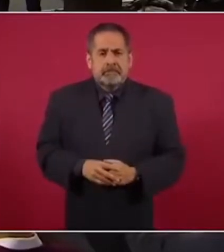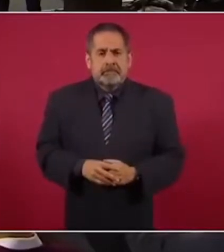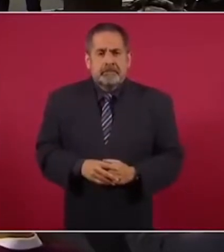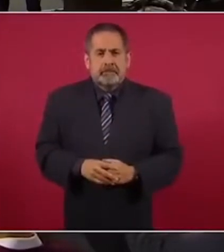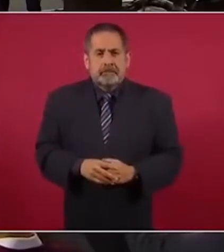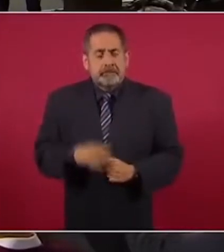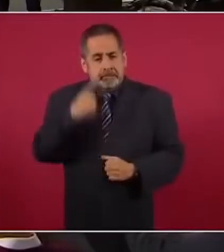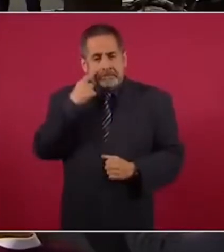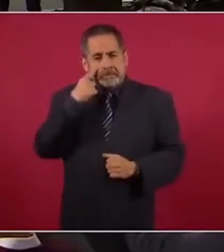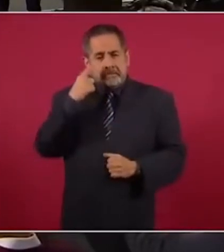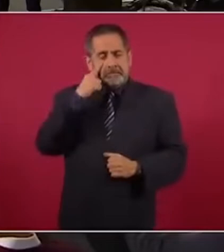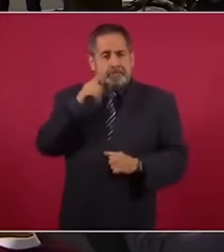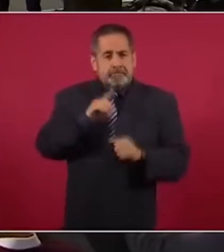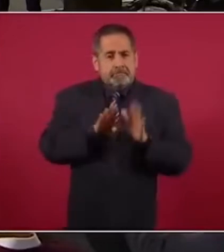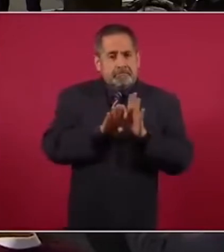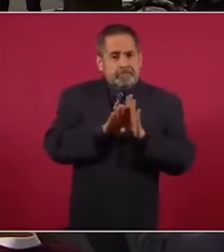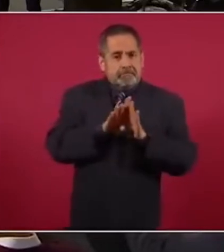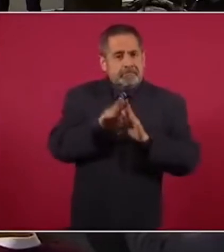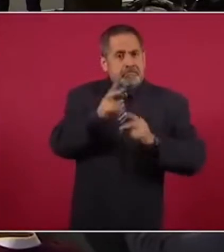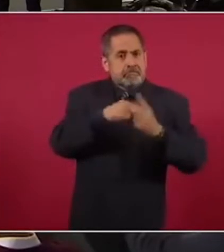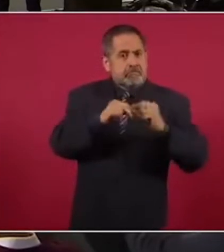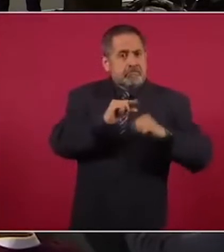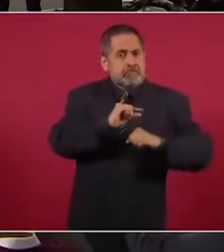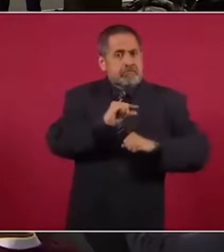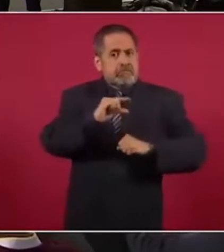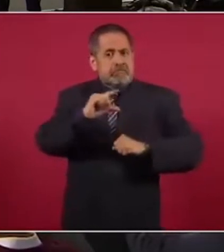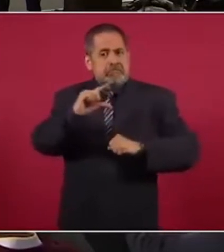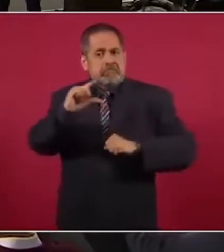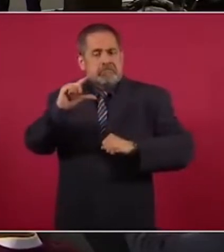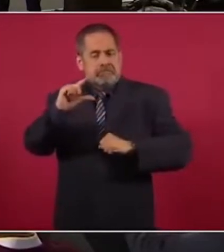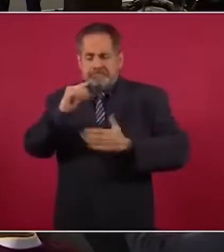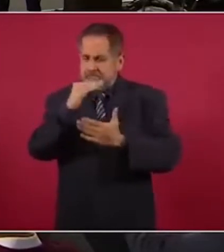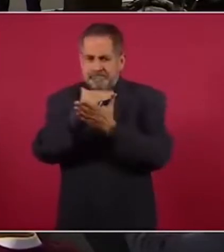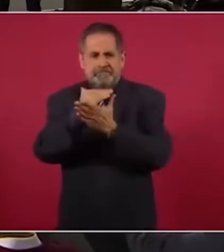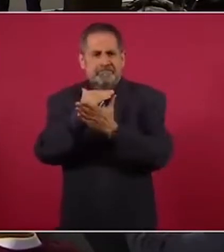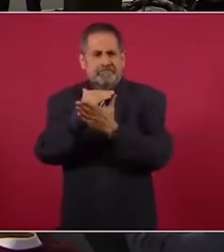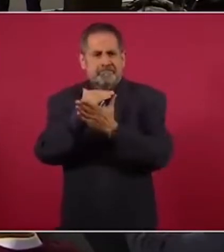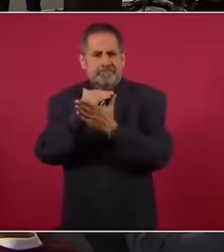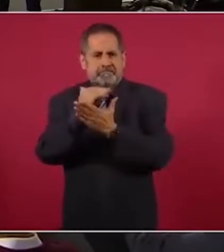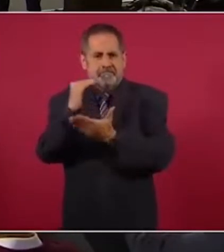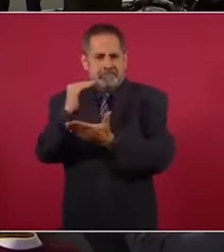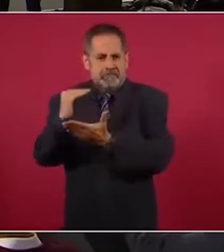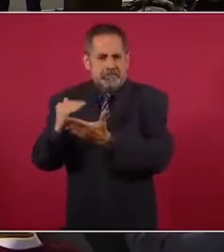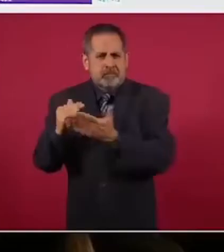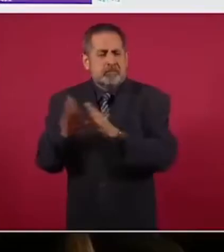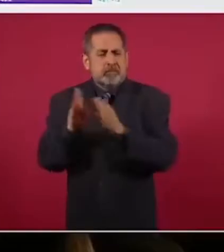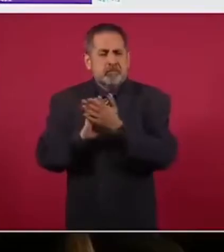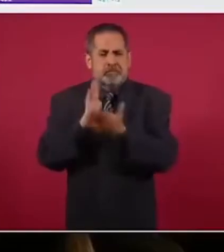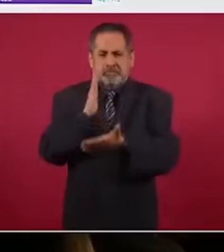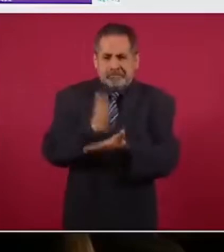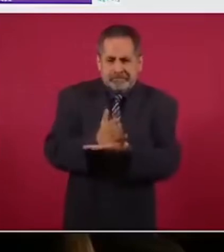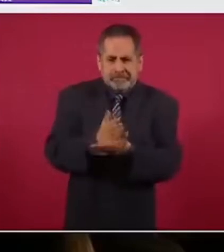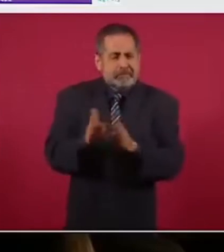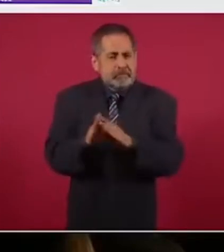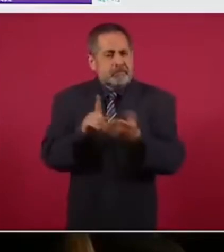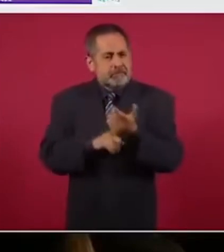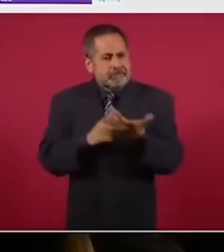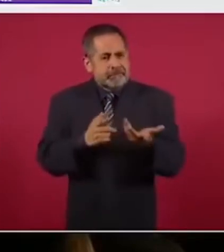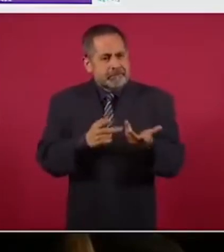hacia arriba, lo primero es a ver cómo detenemos esto.